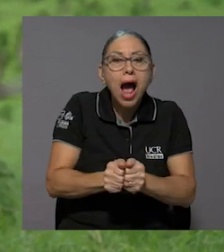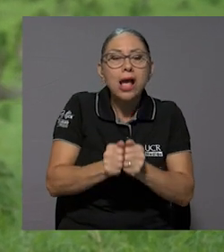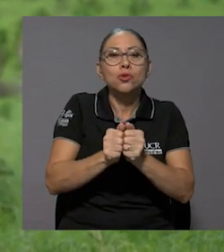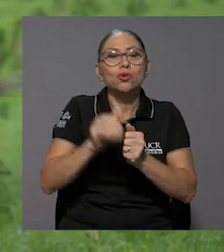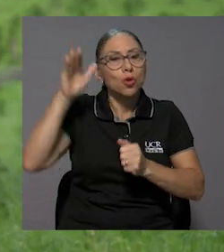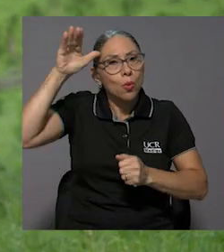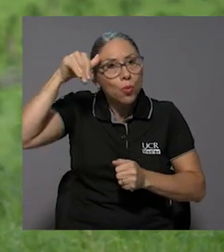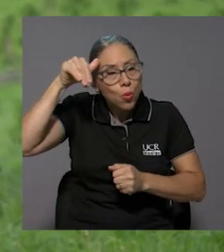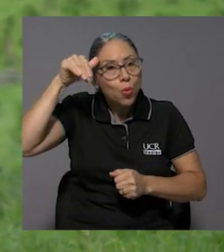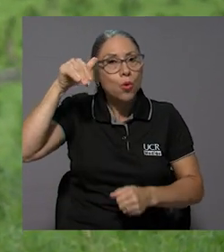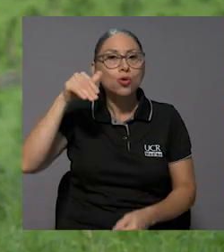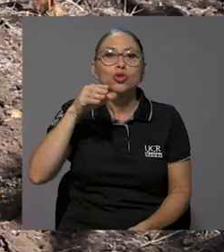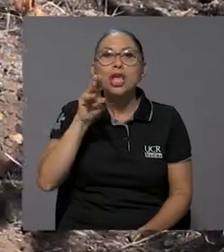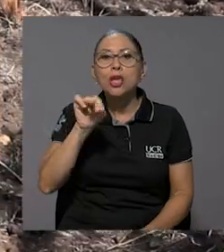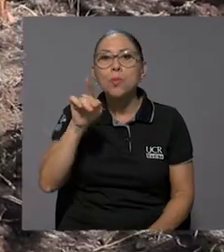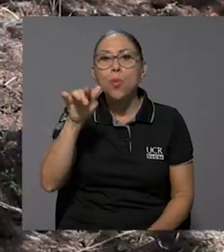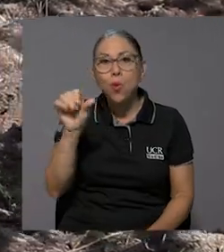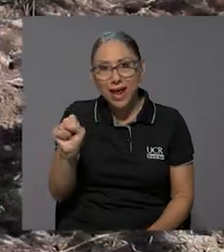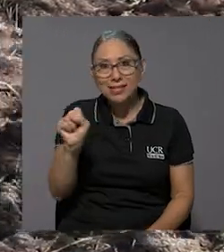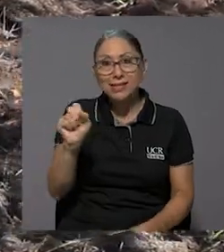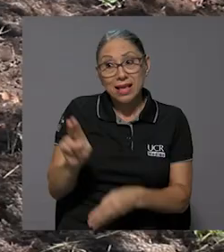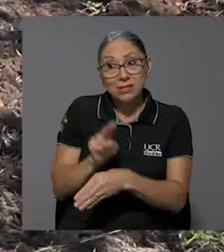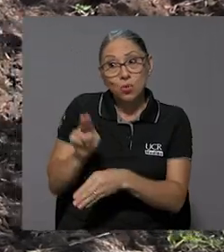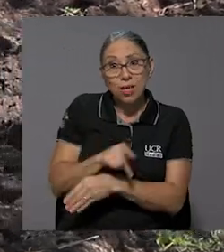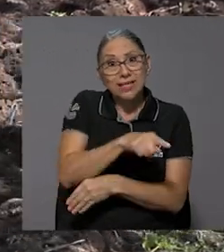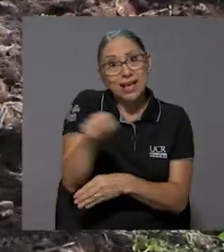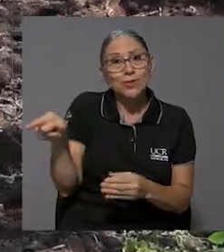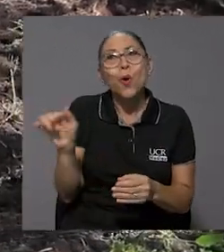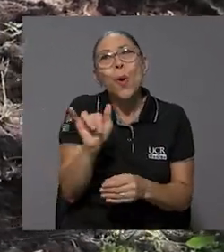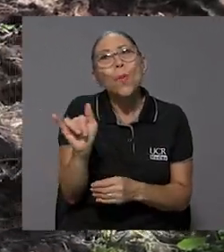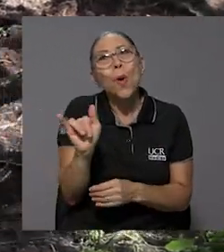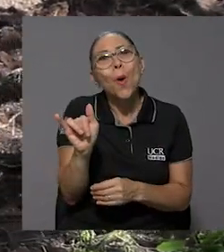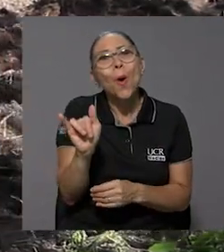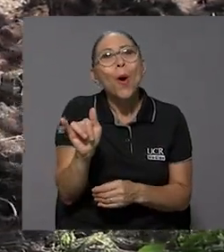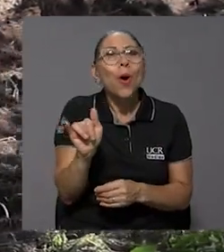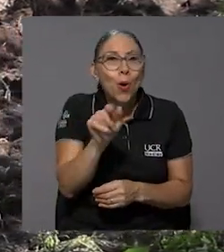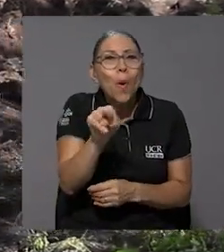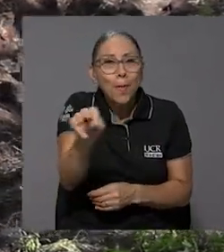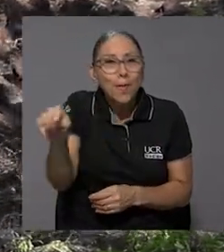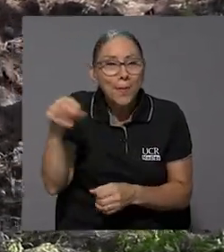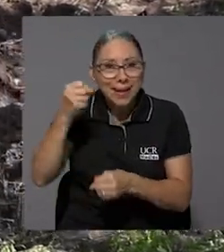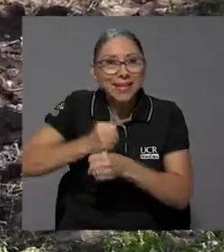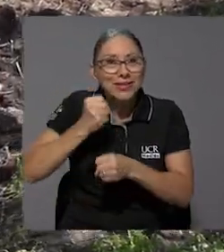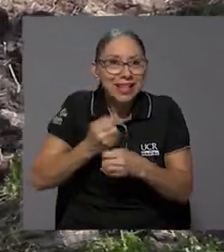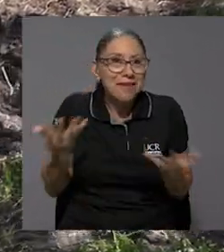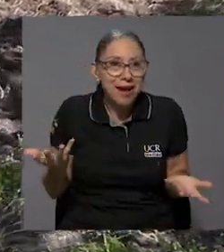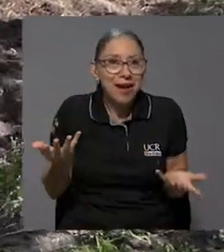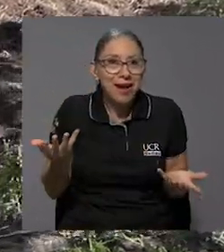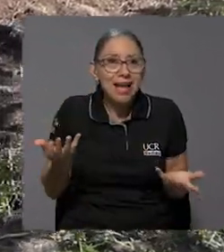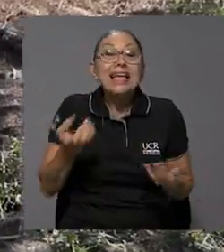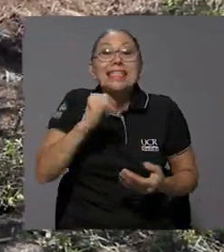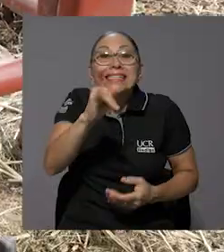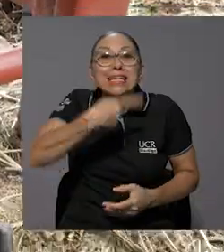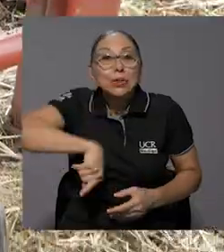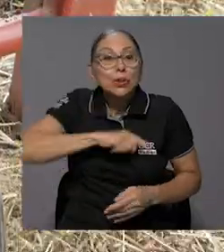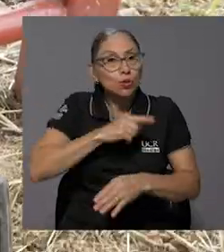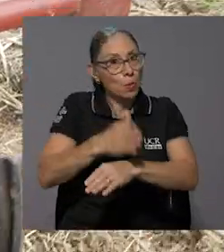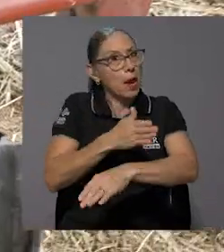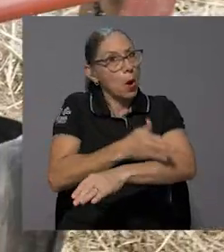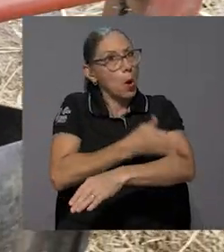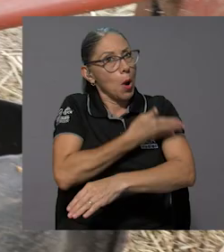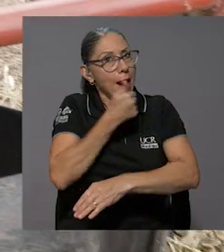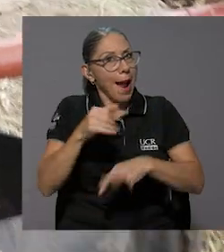los burros como instrumento o podríamos decir compañeros si lo queremos ver de trabajo y si mejoramos las condiciones